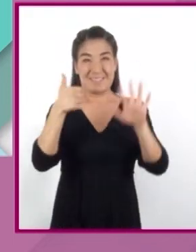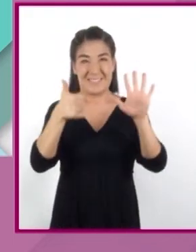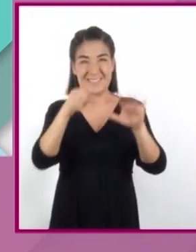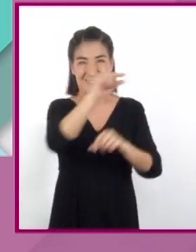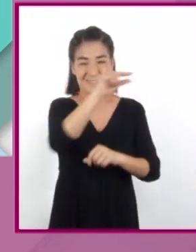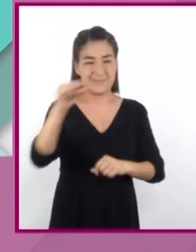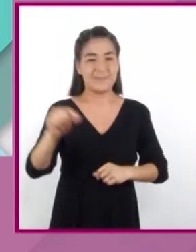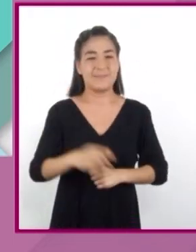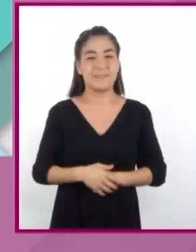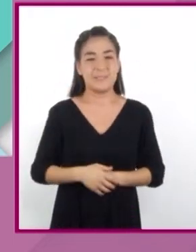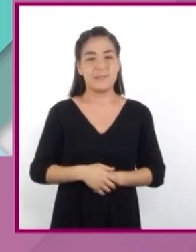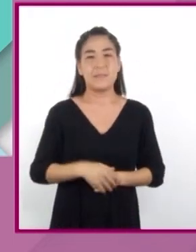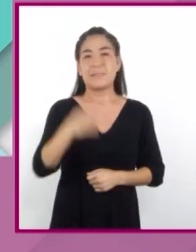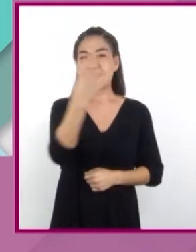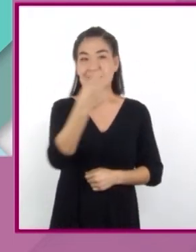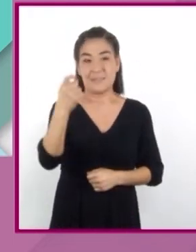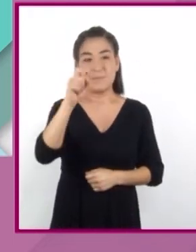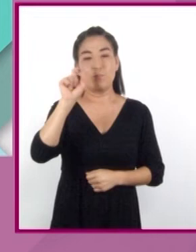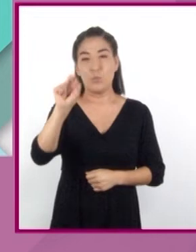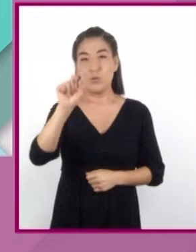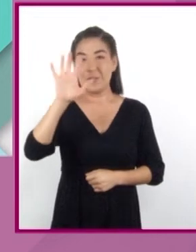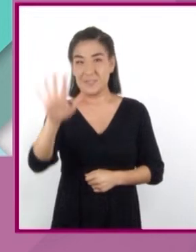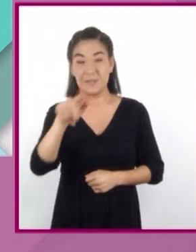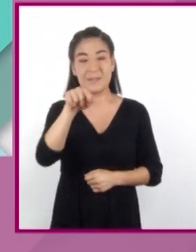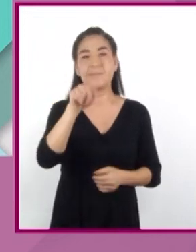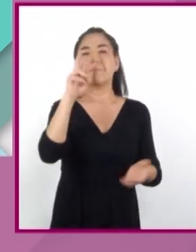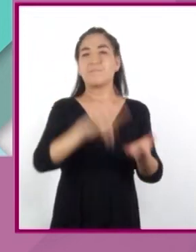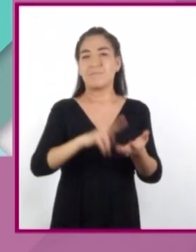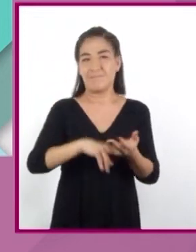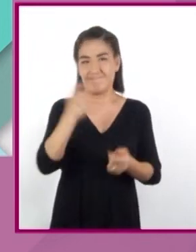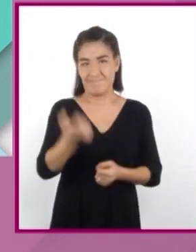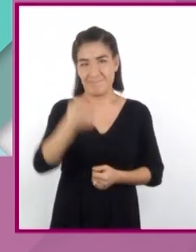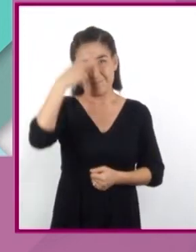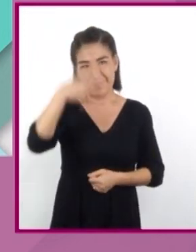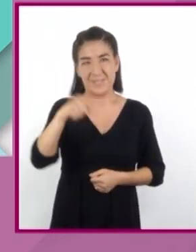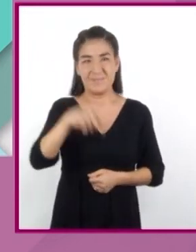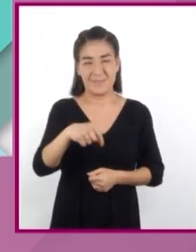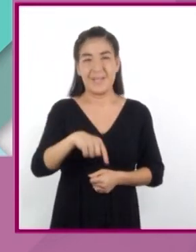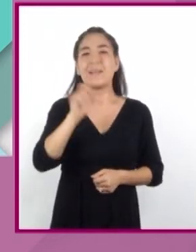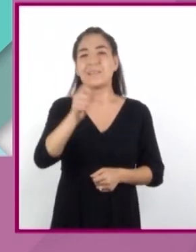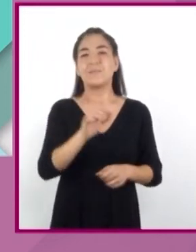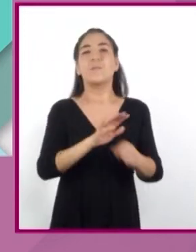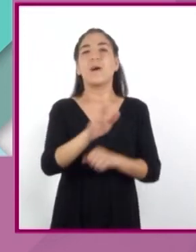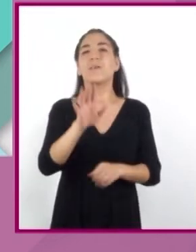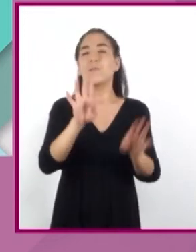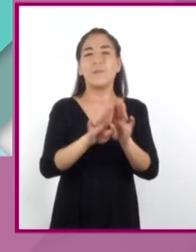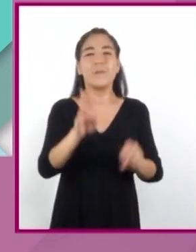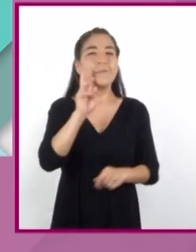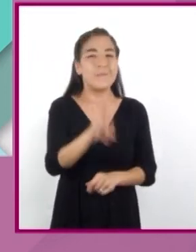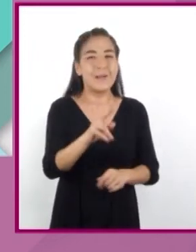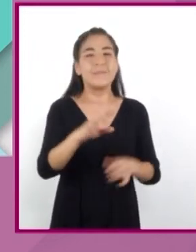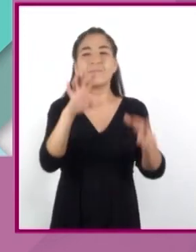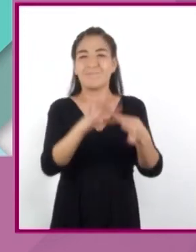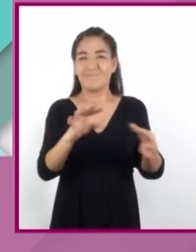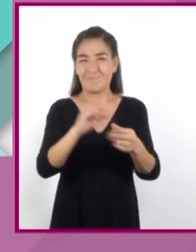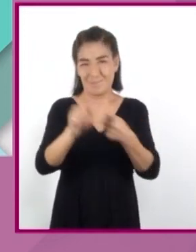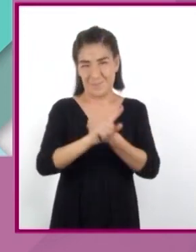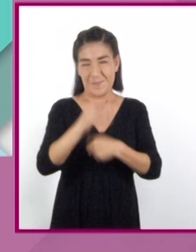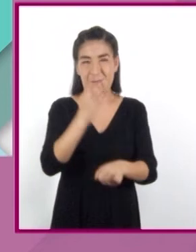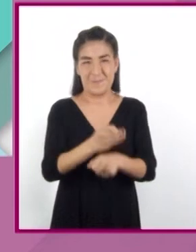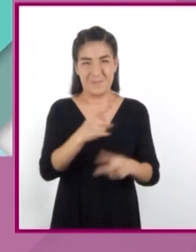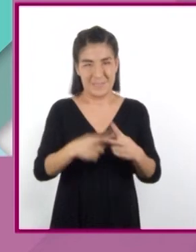100.5, que es el valor en pesos mexicanos que nos está dando la referencia de la situación analizada.